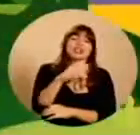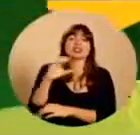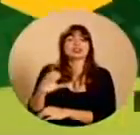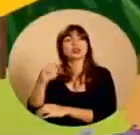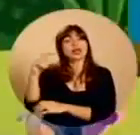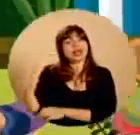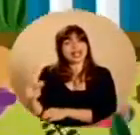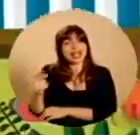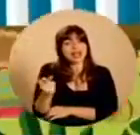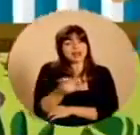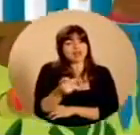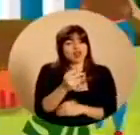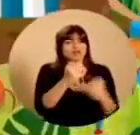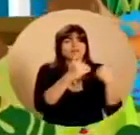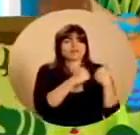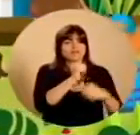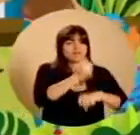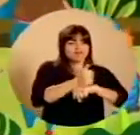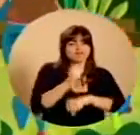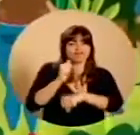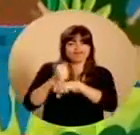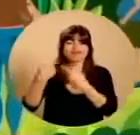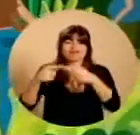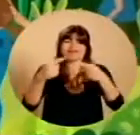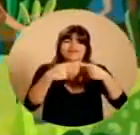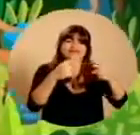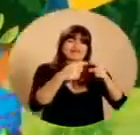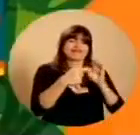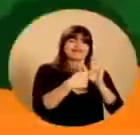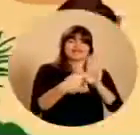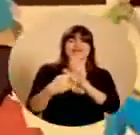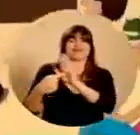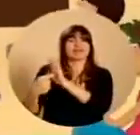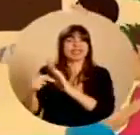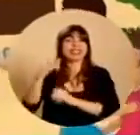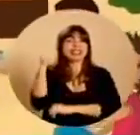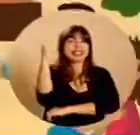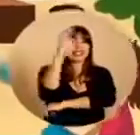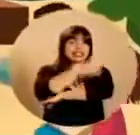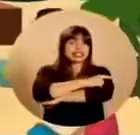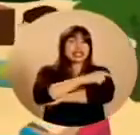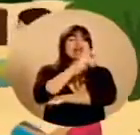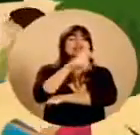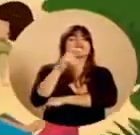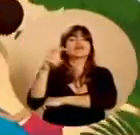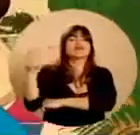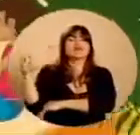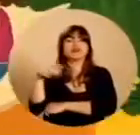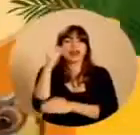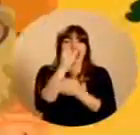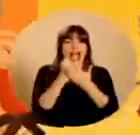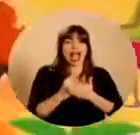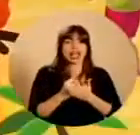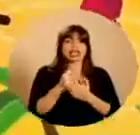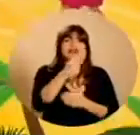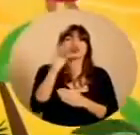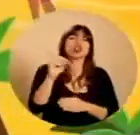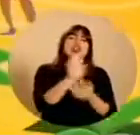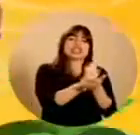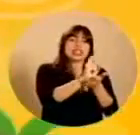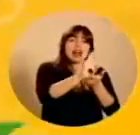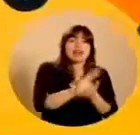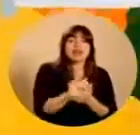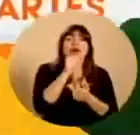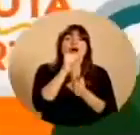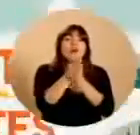Ya todo está listo para que se lleve a cabo la edición número 26 del Festival Nacional de las Artes que será del 5 al 14 de agosto en Ciudad